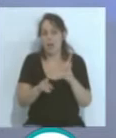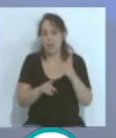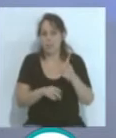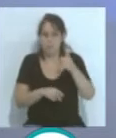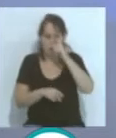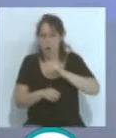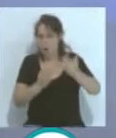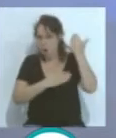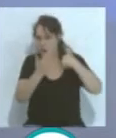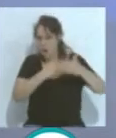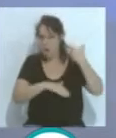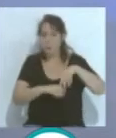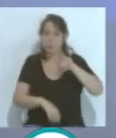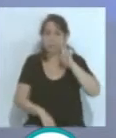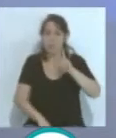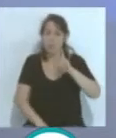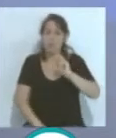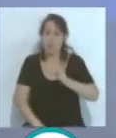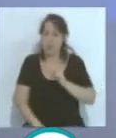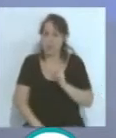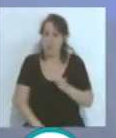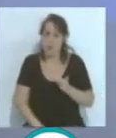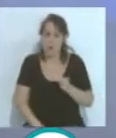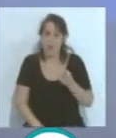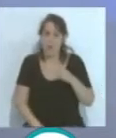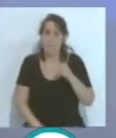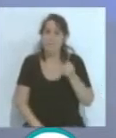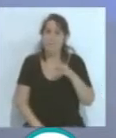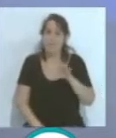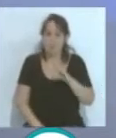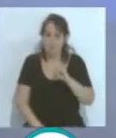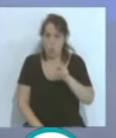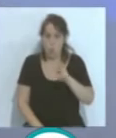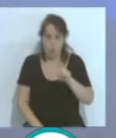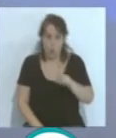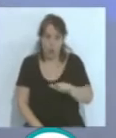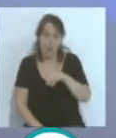años solamente veíamos a Pascual, a McCarthy,